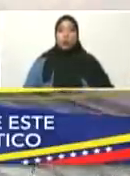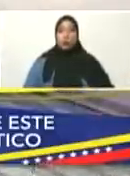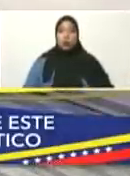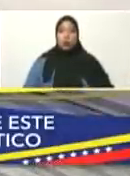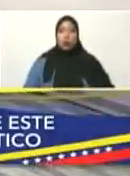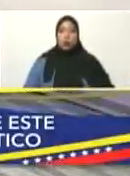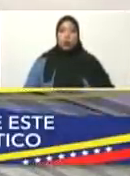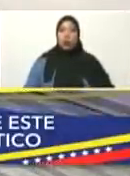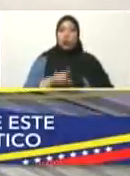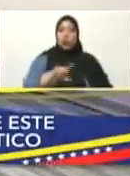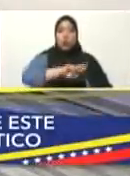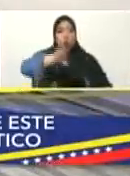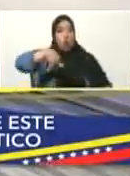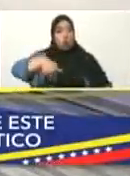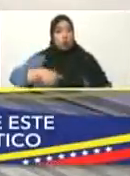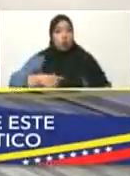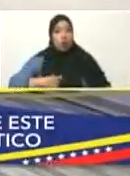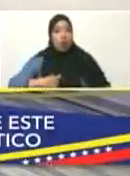¿Qué ustedes llaman?